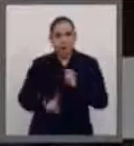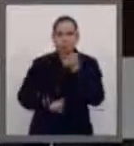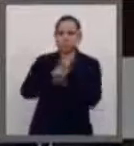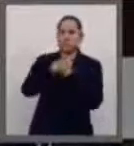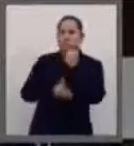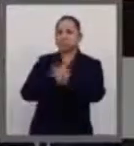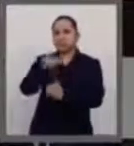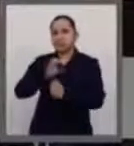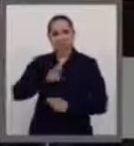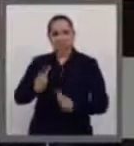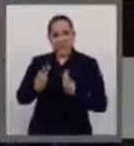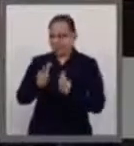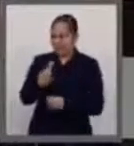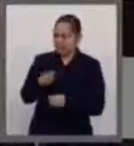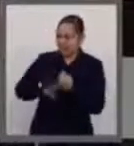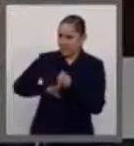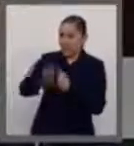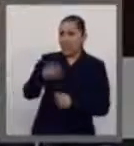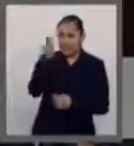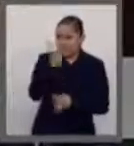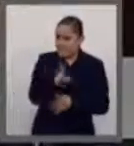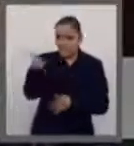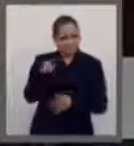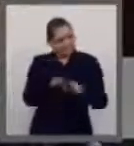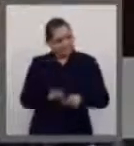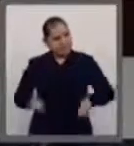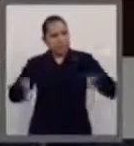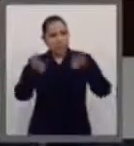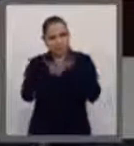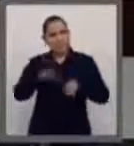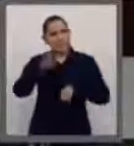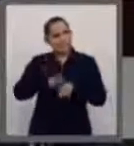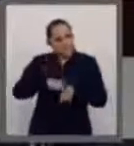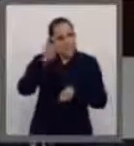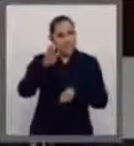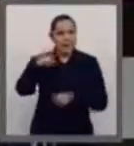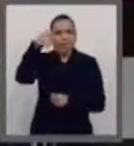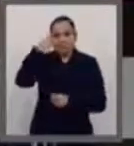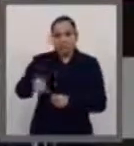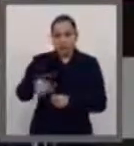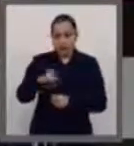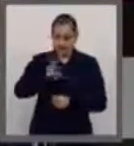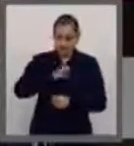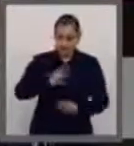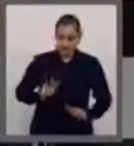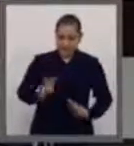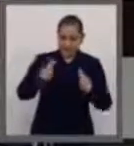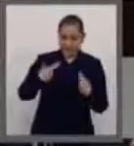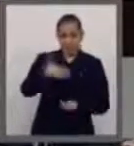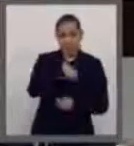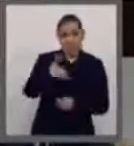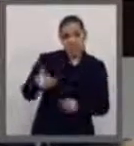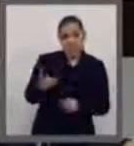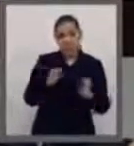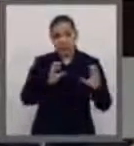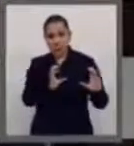Sigue siendo la piedra angular del Congreso del Control del Cáncer de Mamá. Para